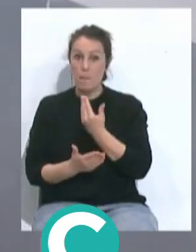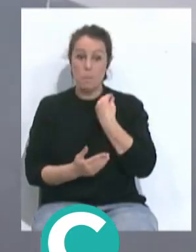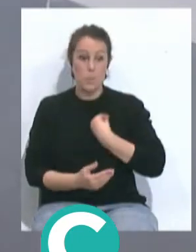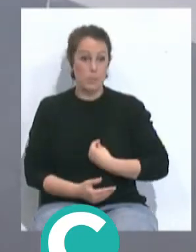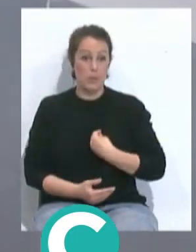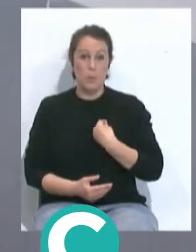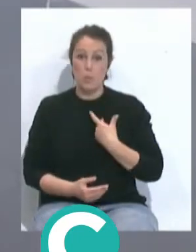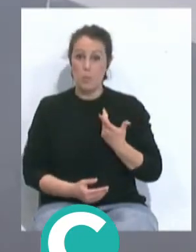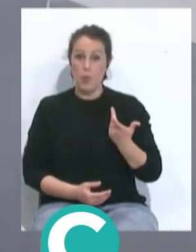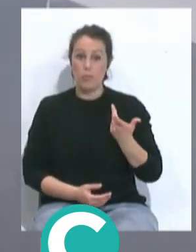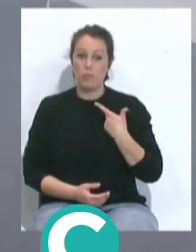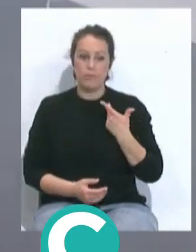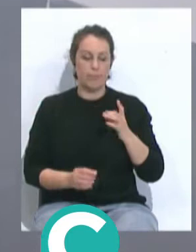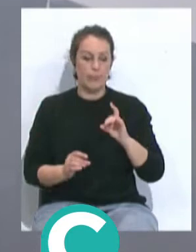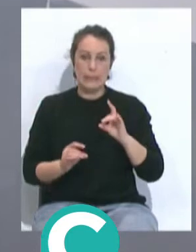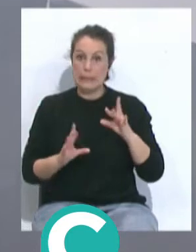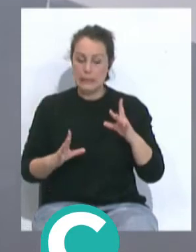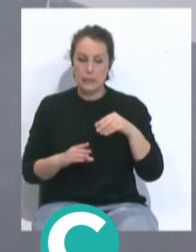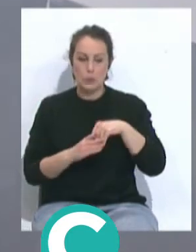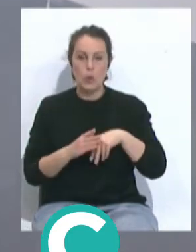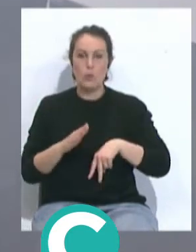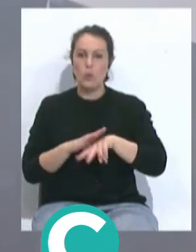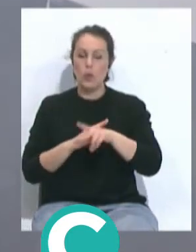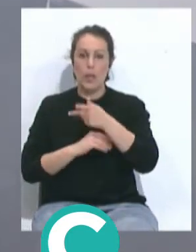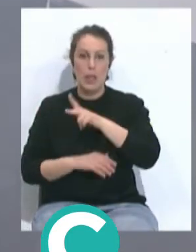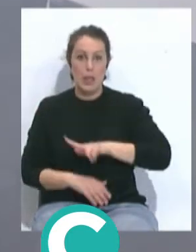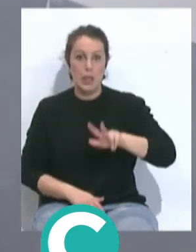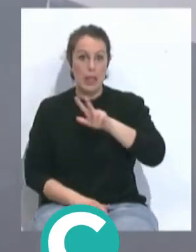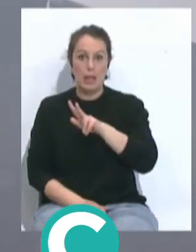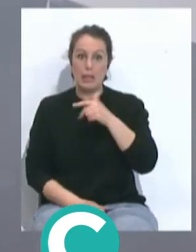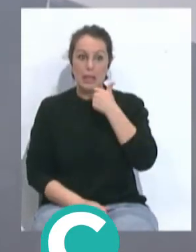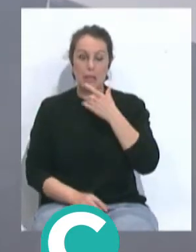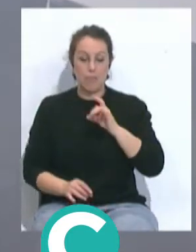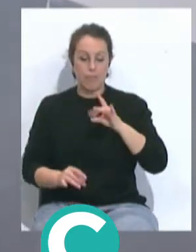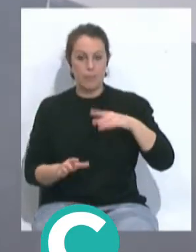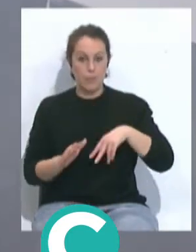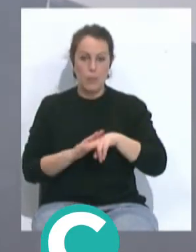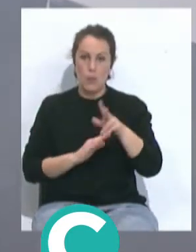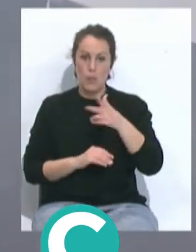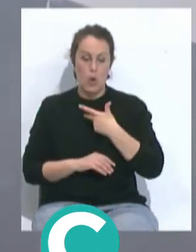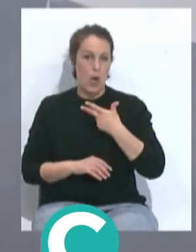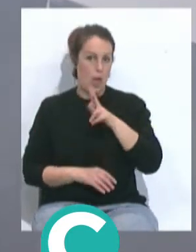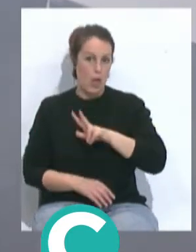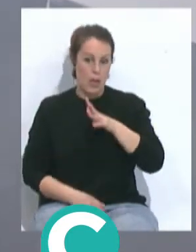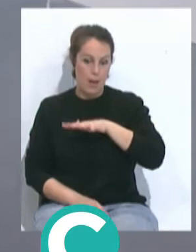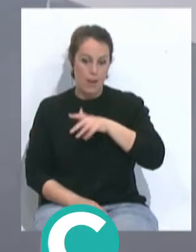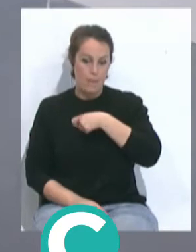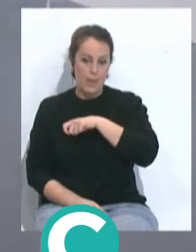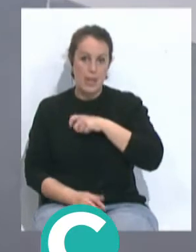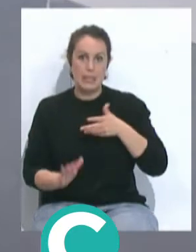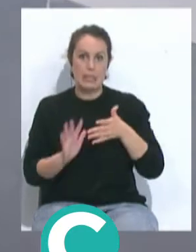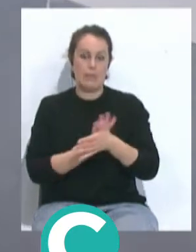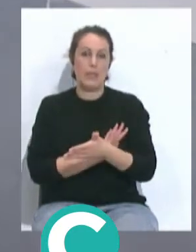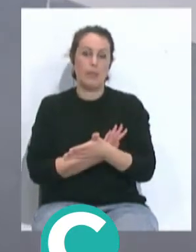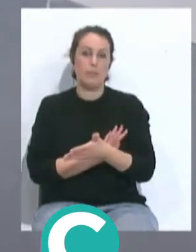lo más granado del fútbol nacional. Y decirlo más granado del fútbol nacional en España es sinónimo